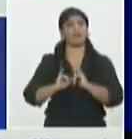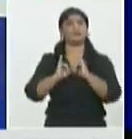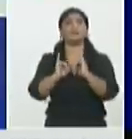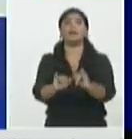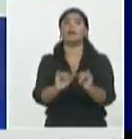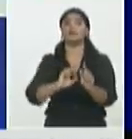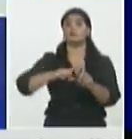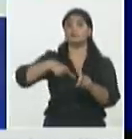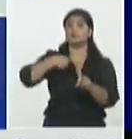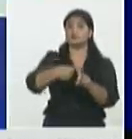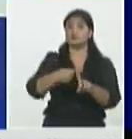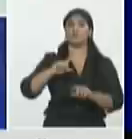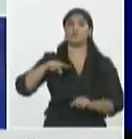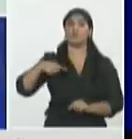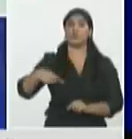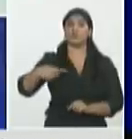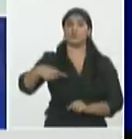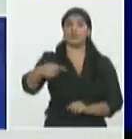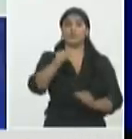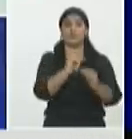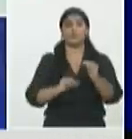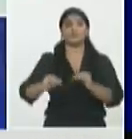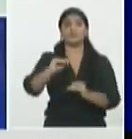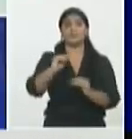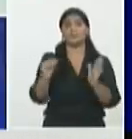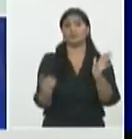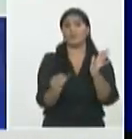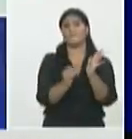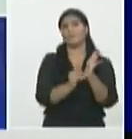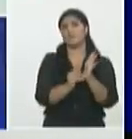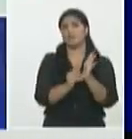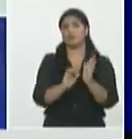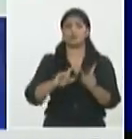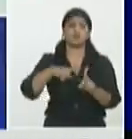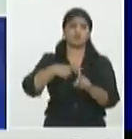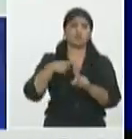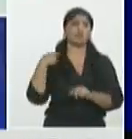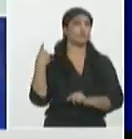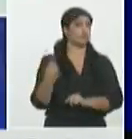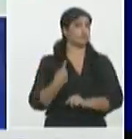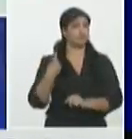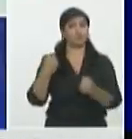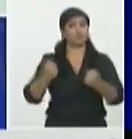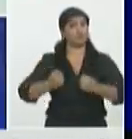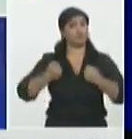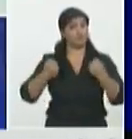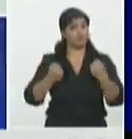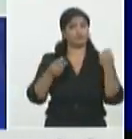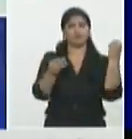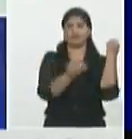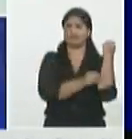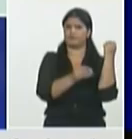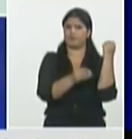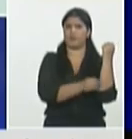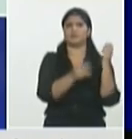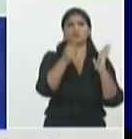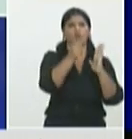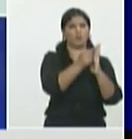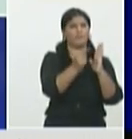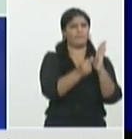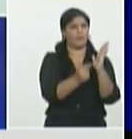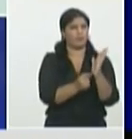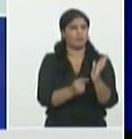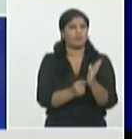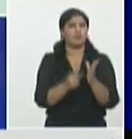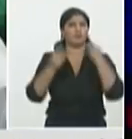y que estamos aplicando medidas esperamos o contamos con la participación